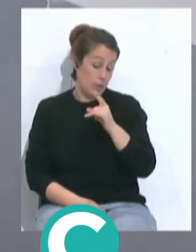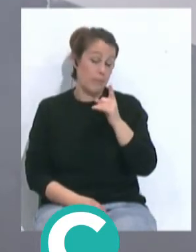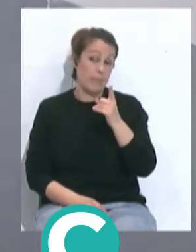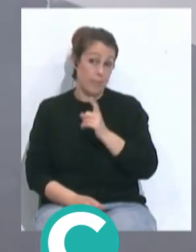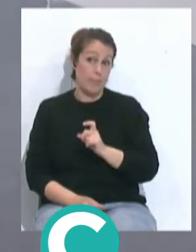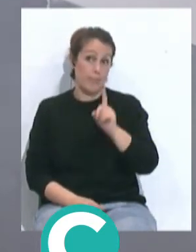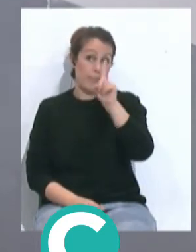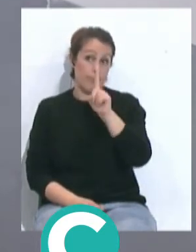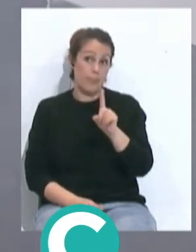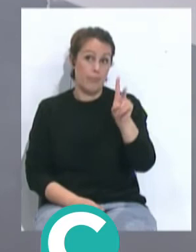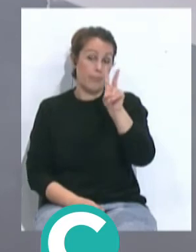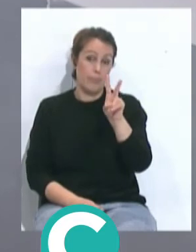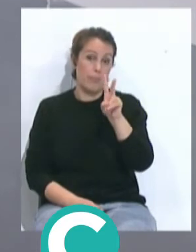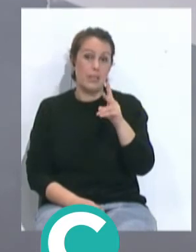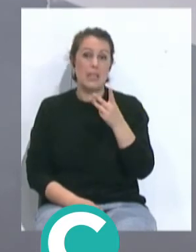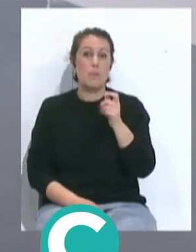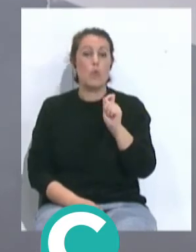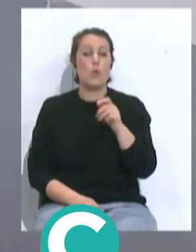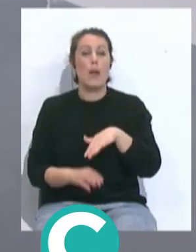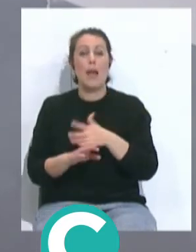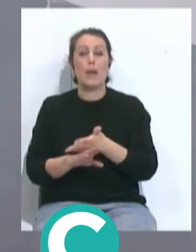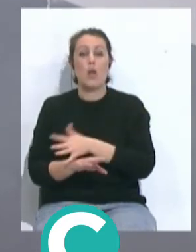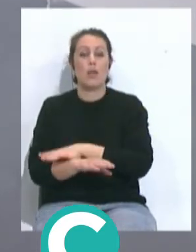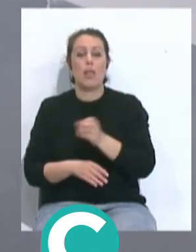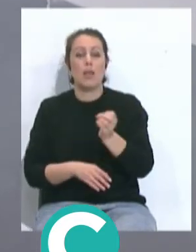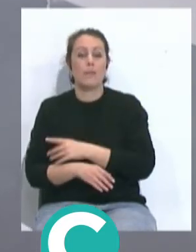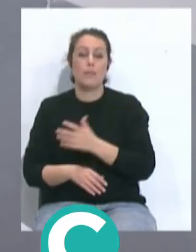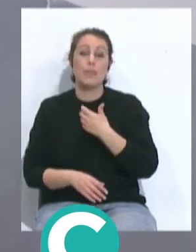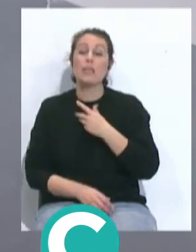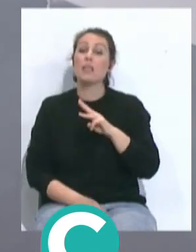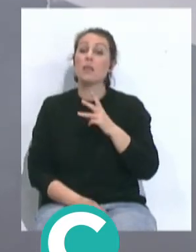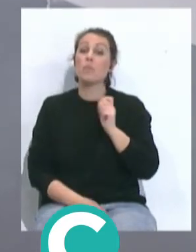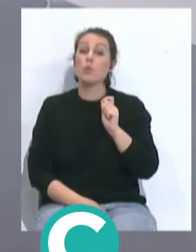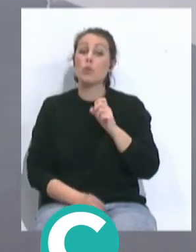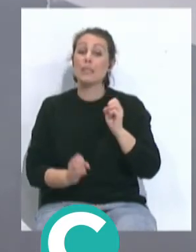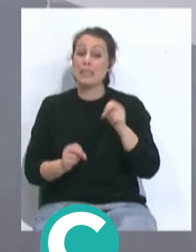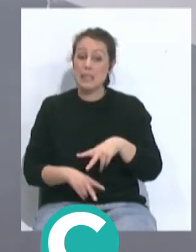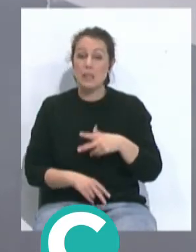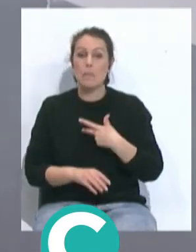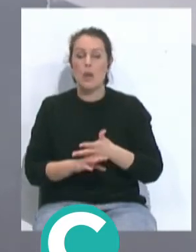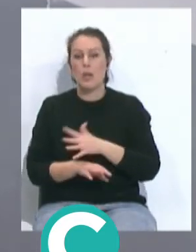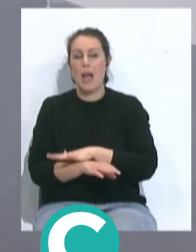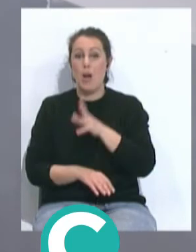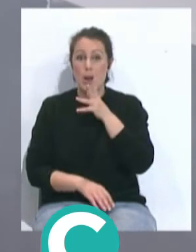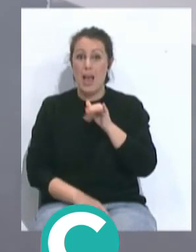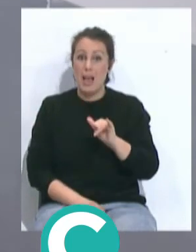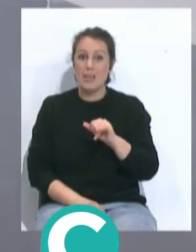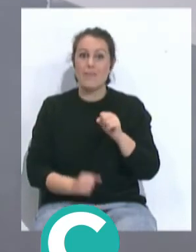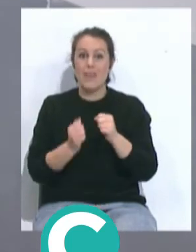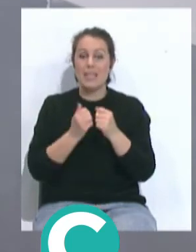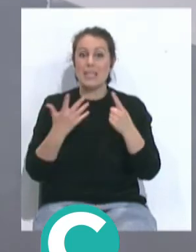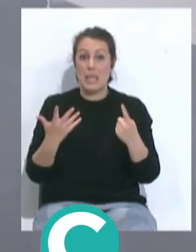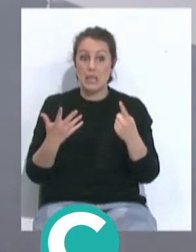marcador, se le sumaron tres puntos al Mallorca, que sin esos tres puntos, el Mallorca ahora tiene 26,